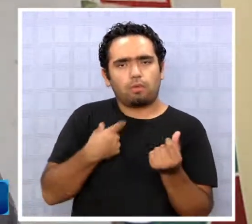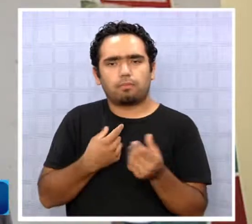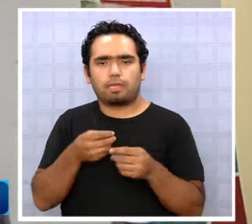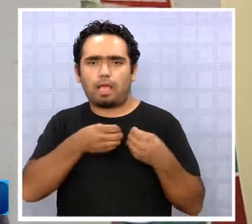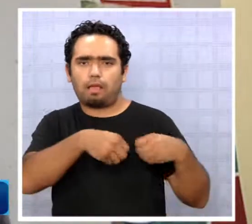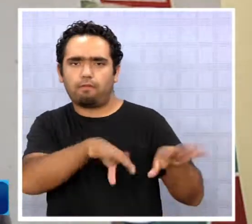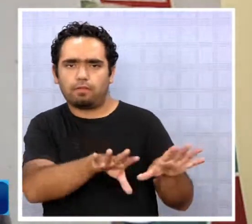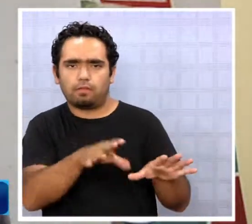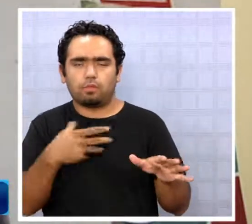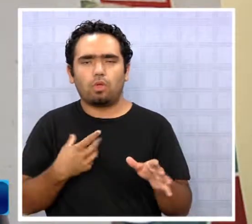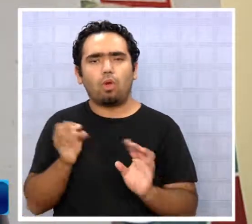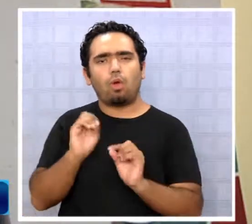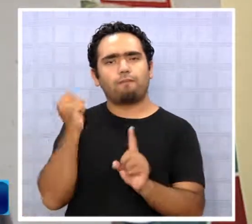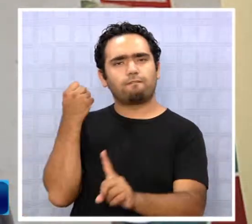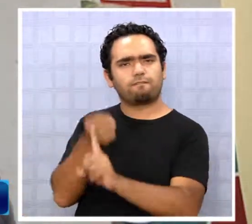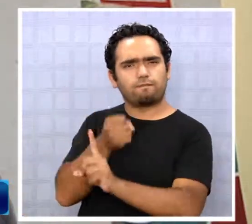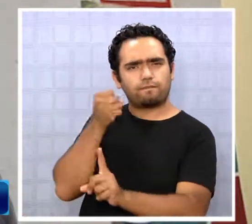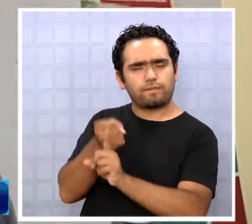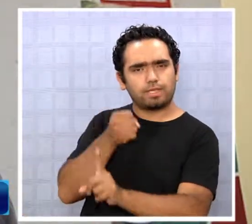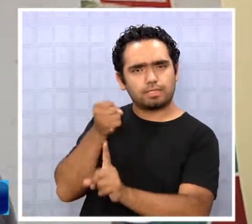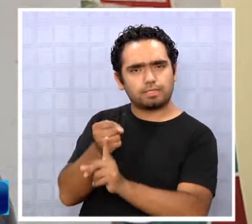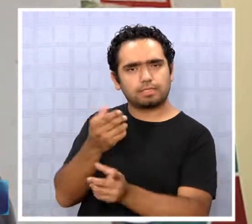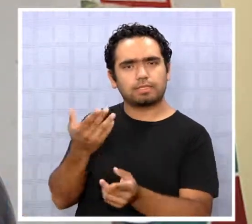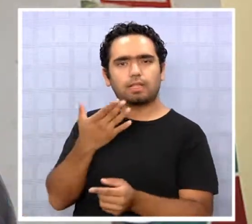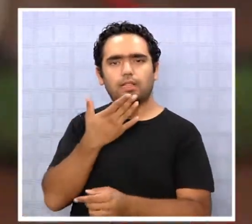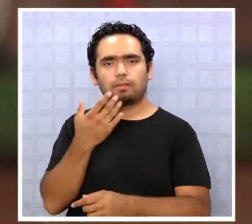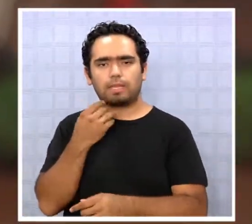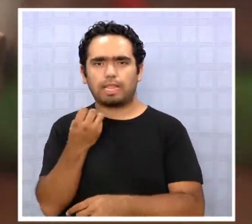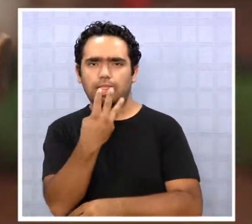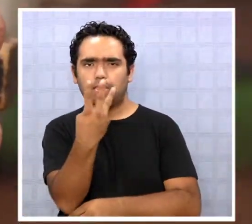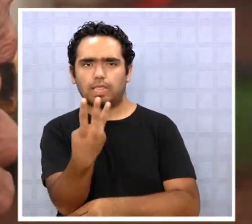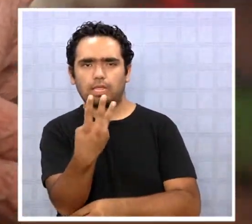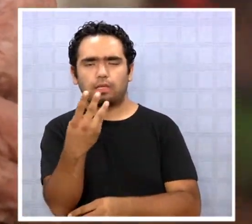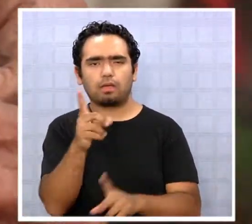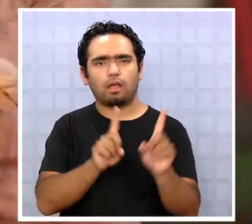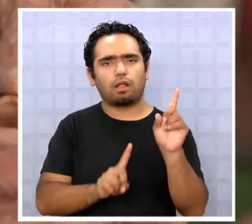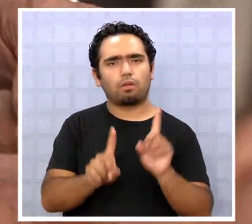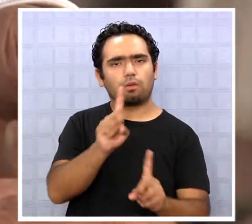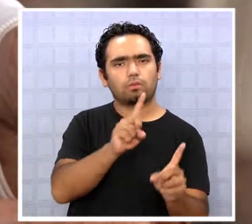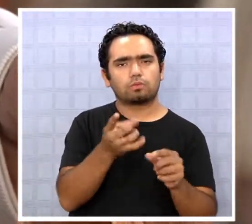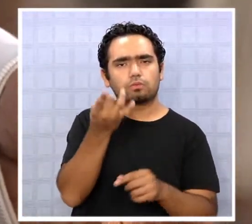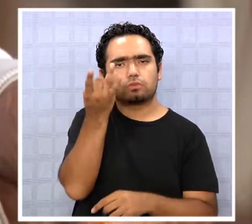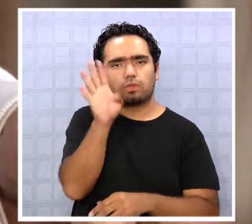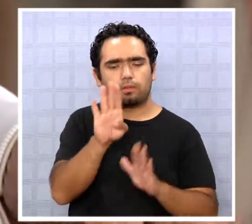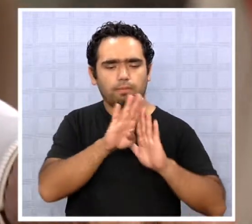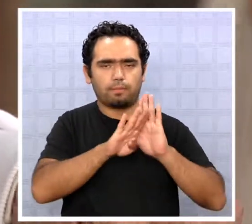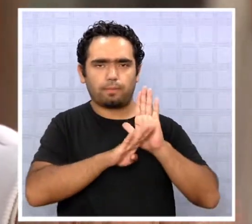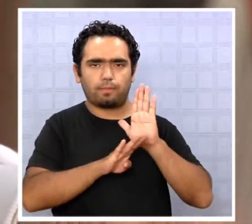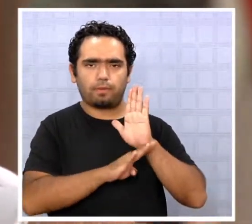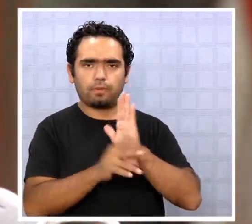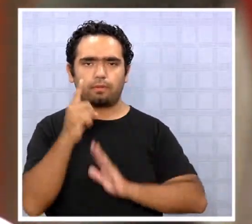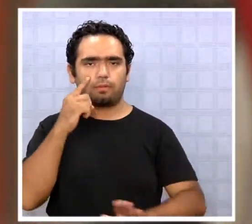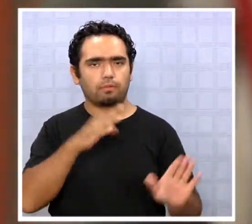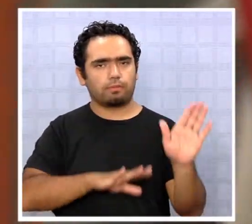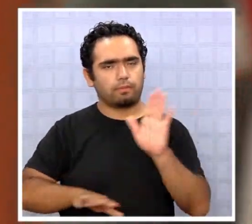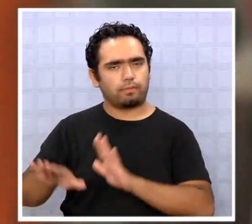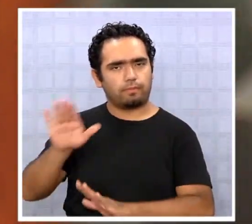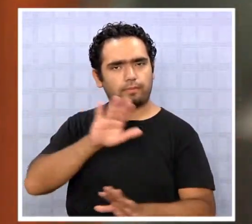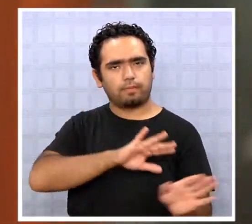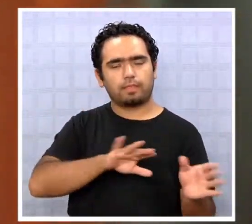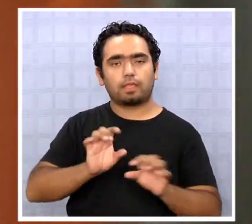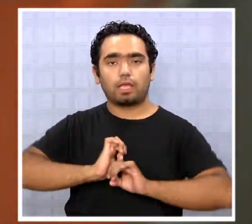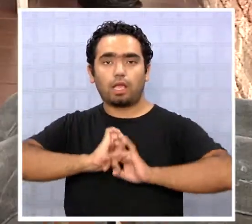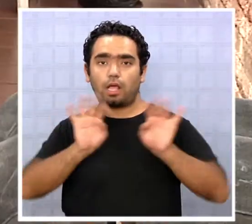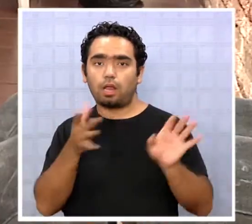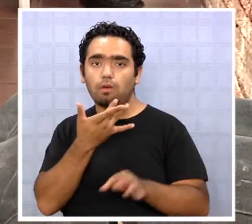que se da a los adultos mayores, sobre todo a la violencia física que a veces experimentan en programas que están diseñados para su protección. Claro, porque llama mucho